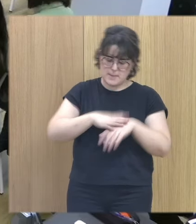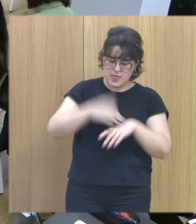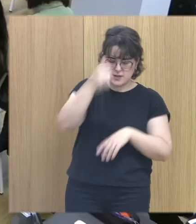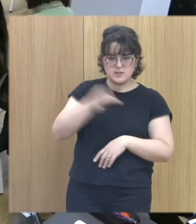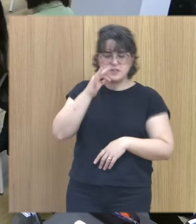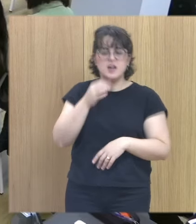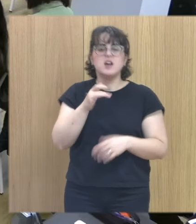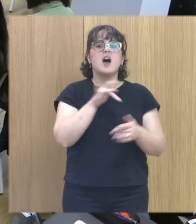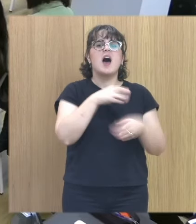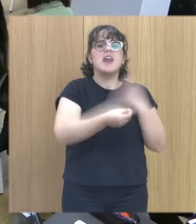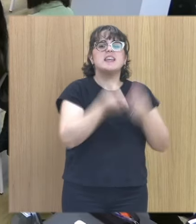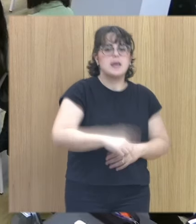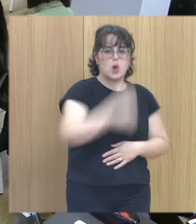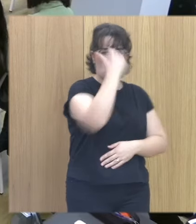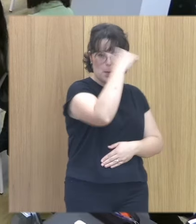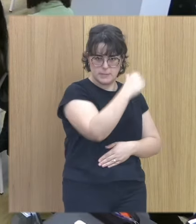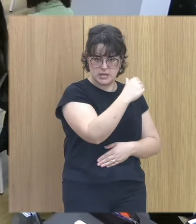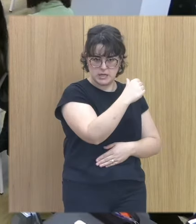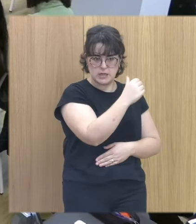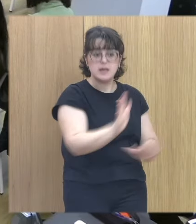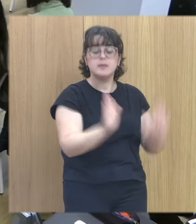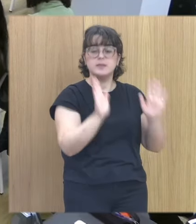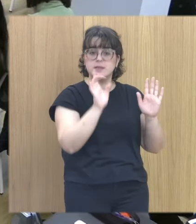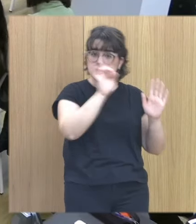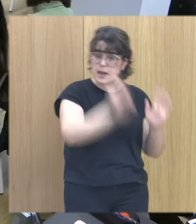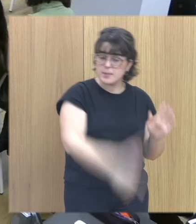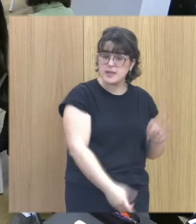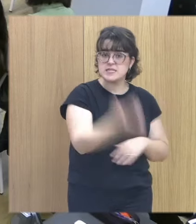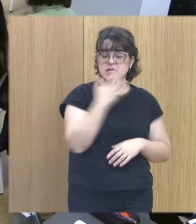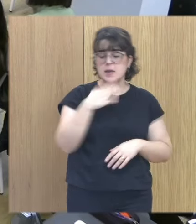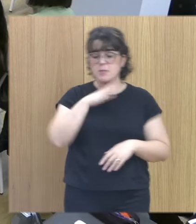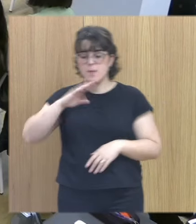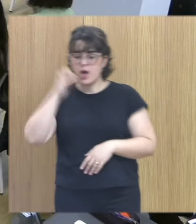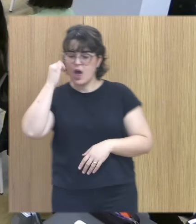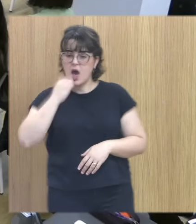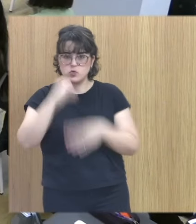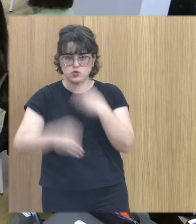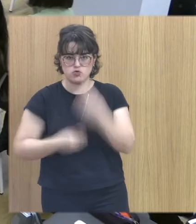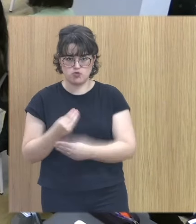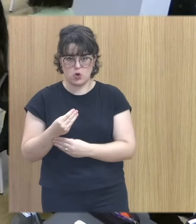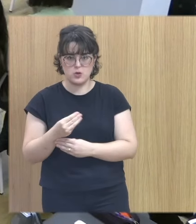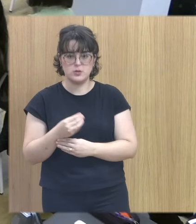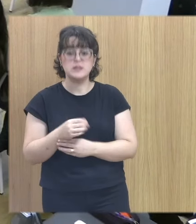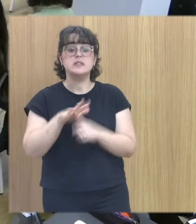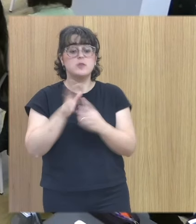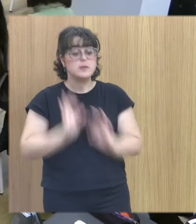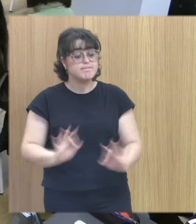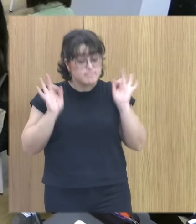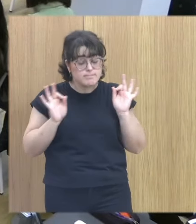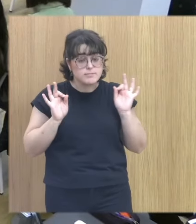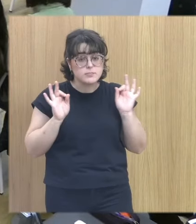por un varón y sí que también habla de cuando es la madre la abusadora en respecto a este caso solo